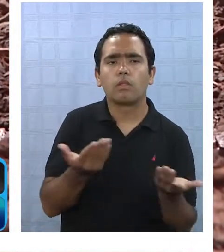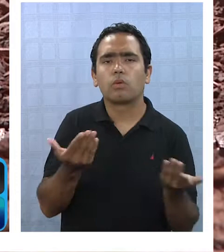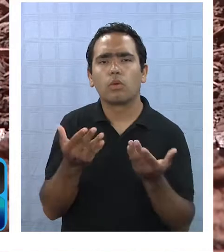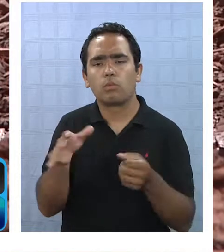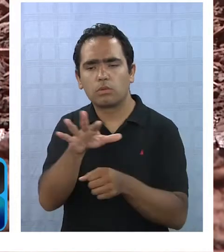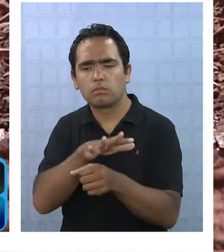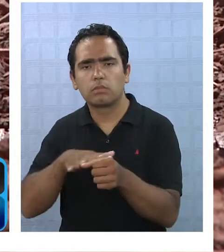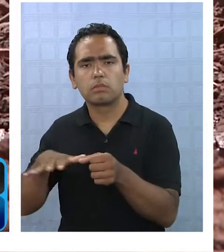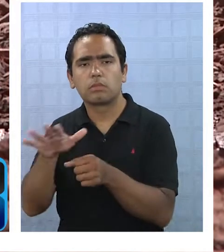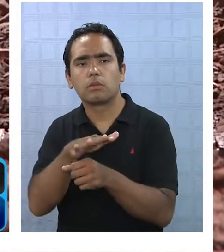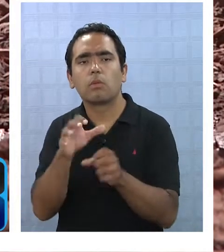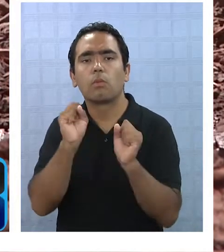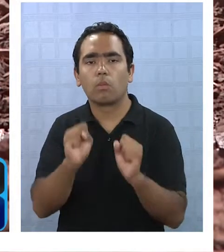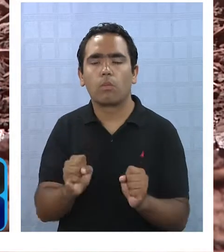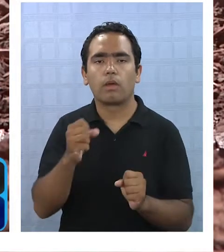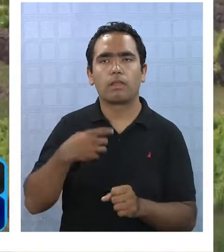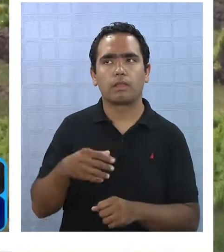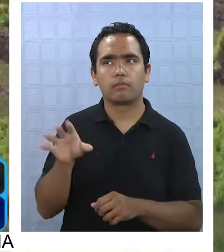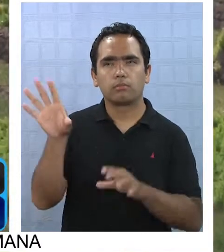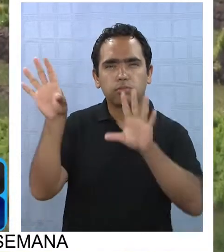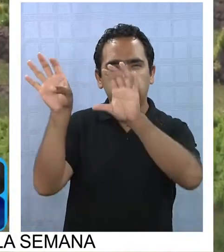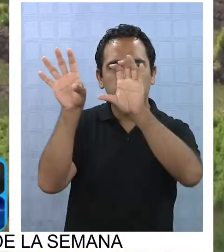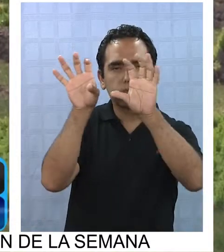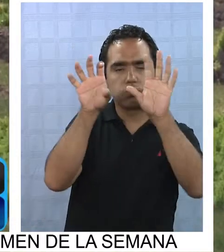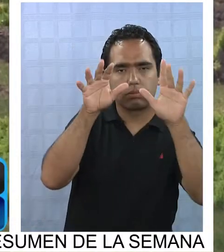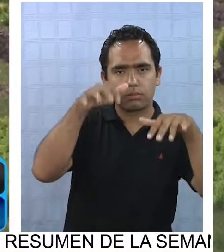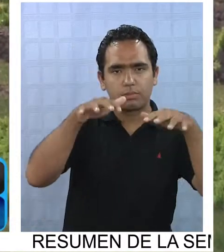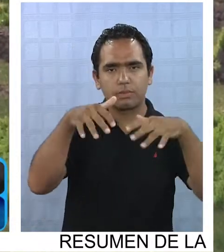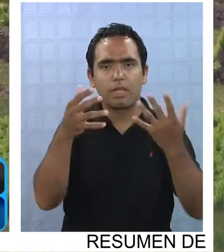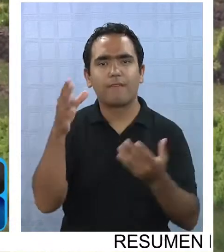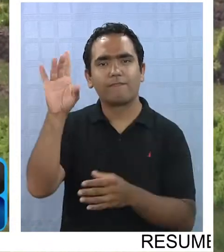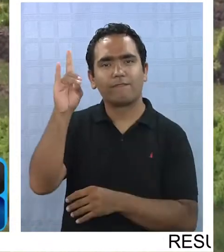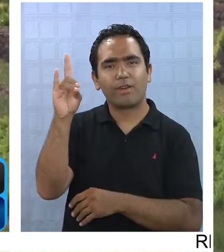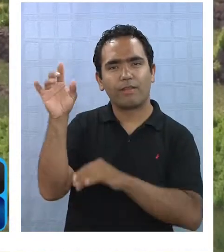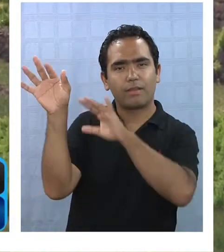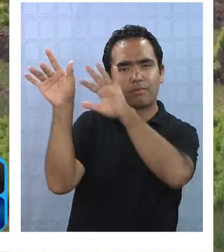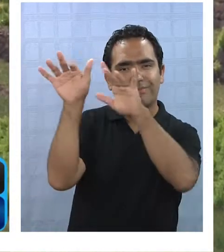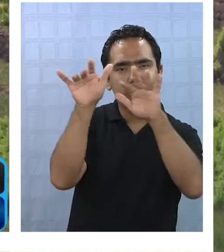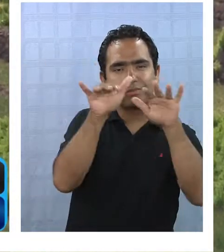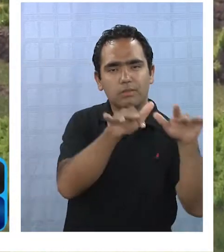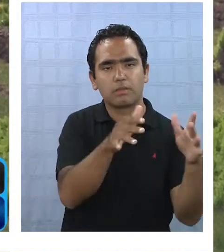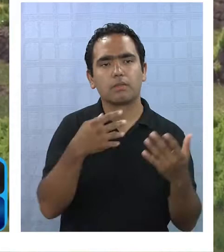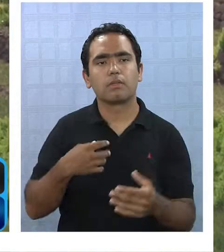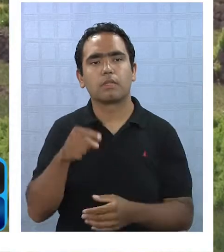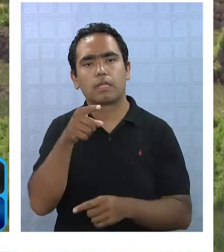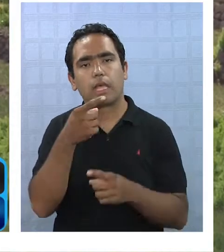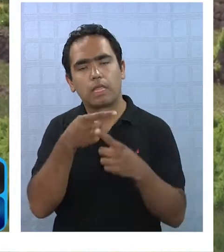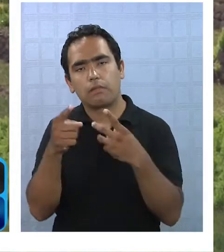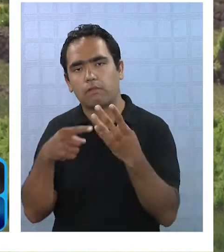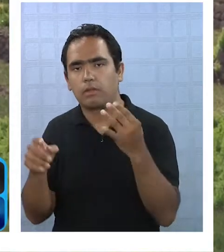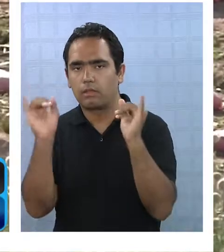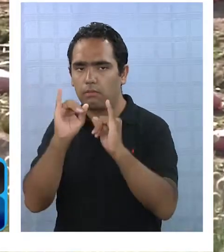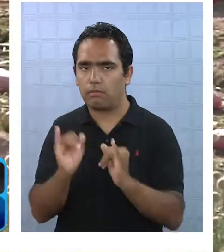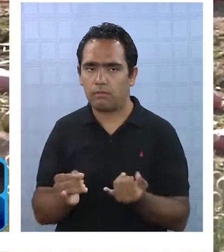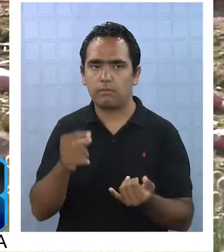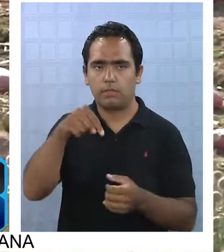se puede presentar el invierno altiplánico, fenómeno que se manifiesta de distintas formas e intensidades en la región.